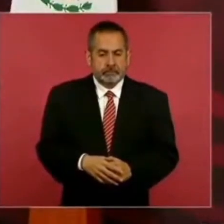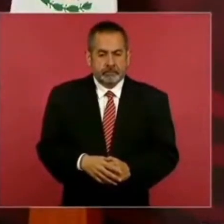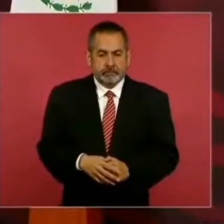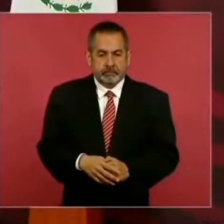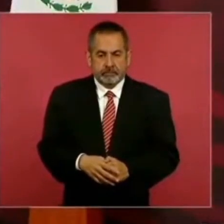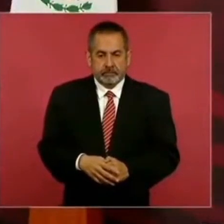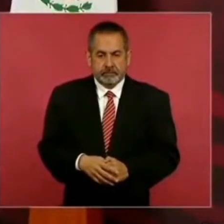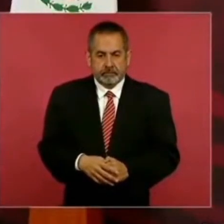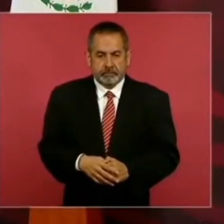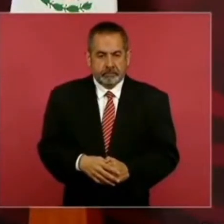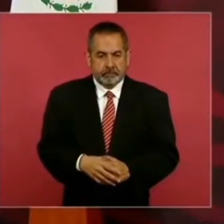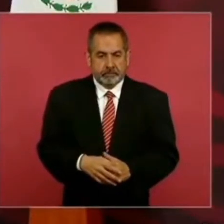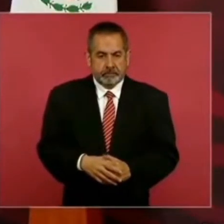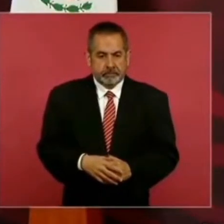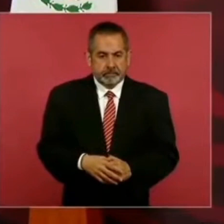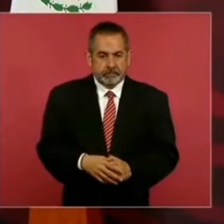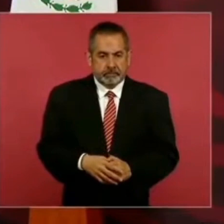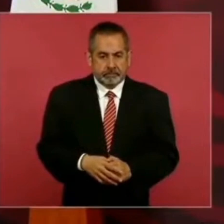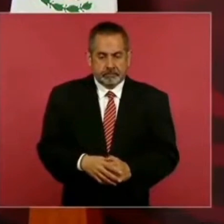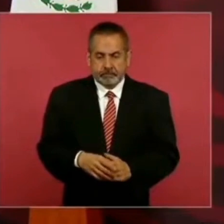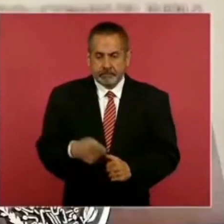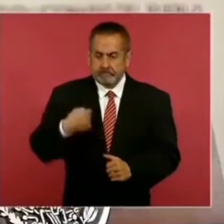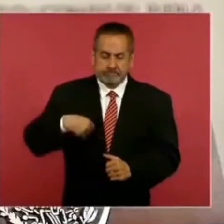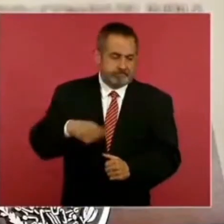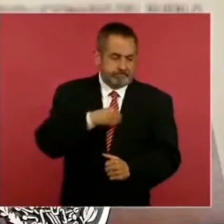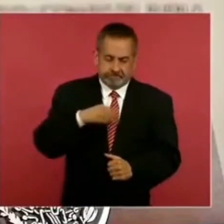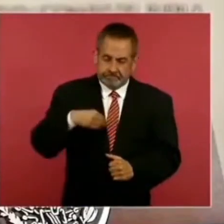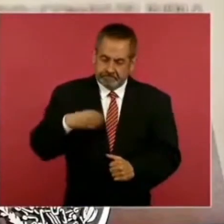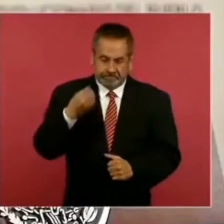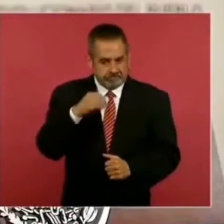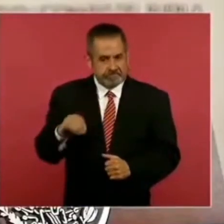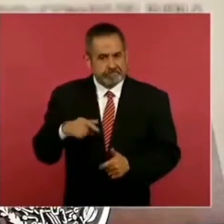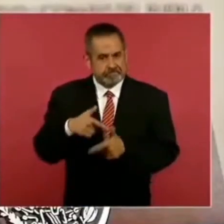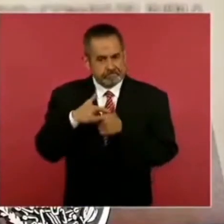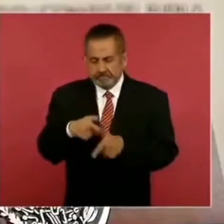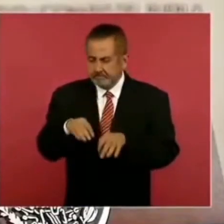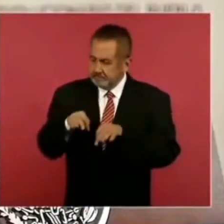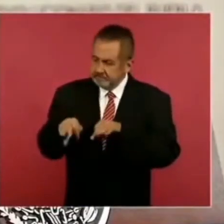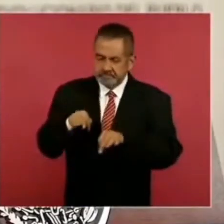estamos obligados a seguir trabajando